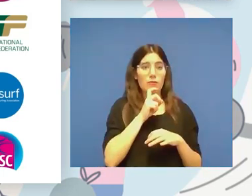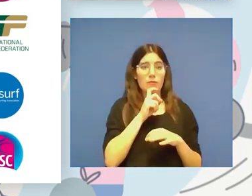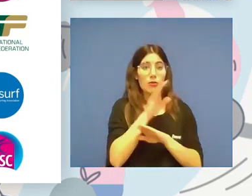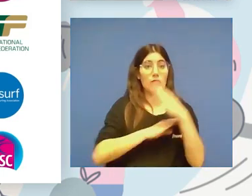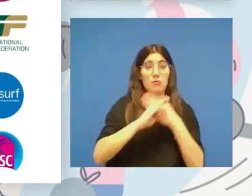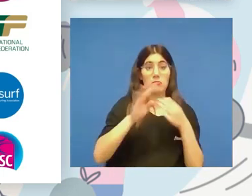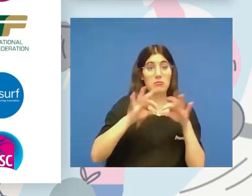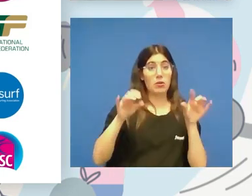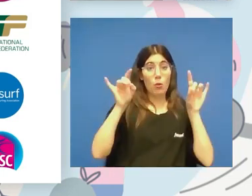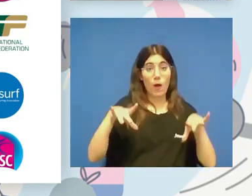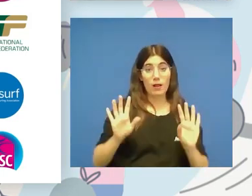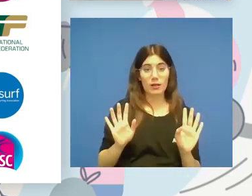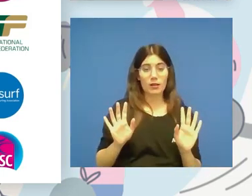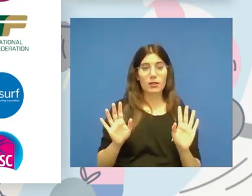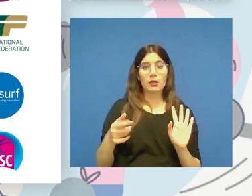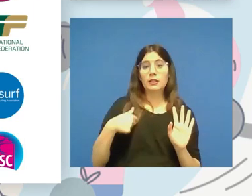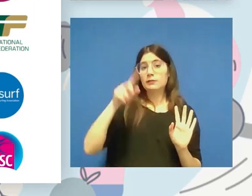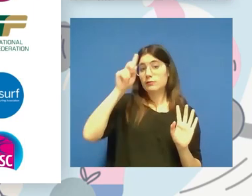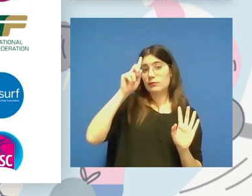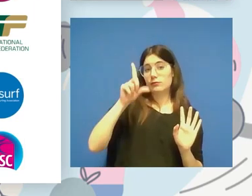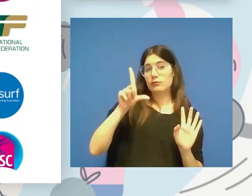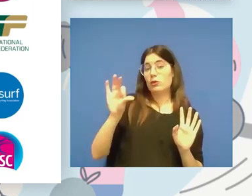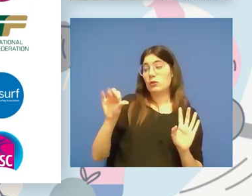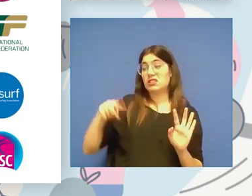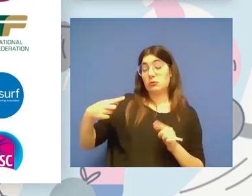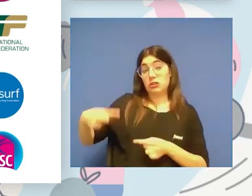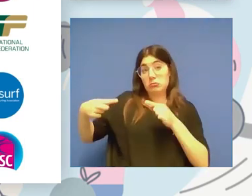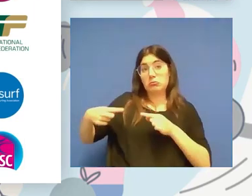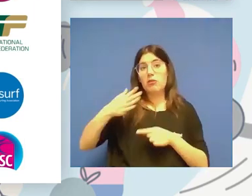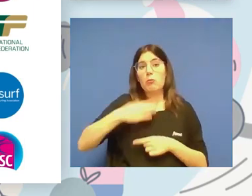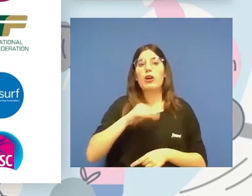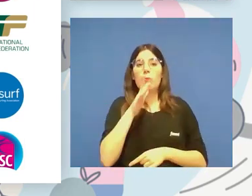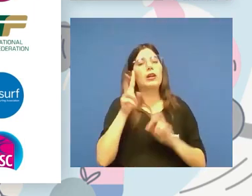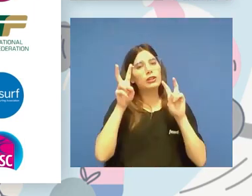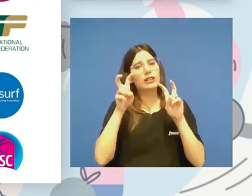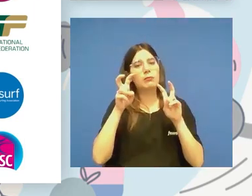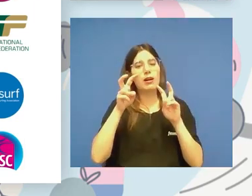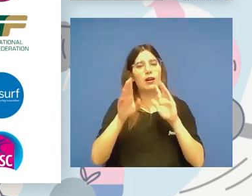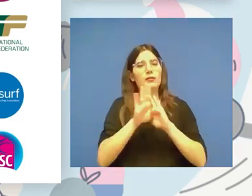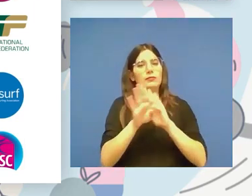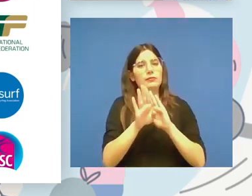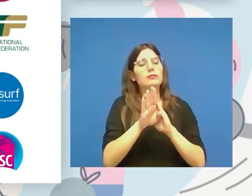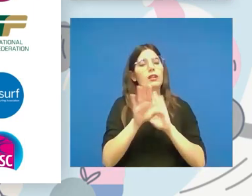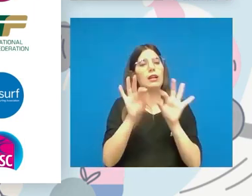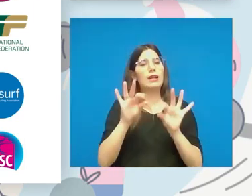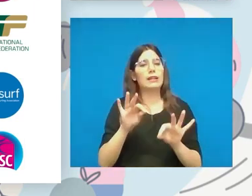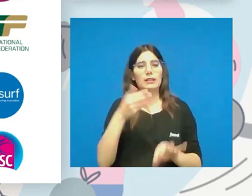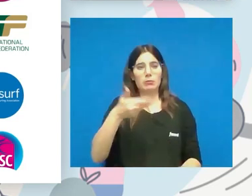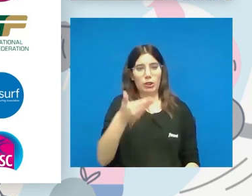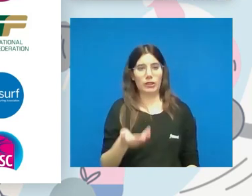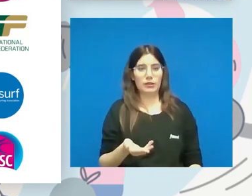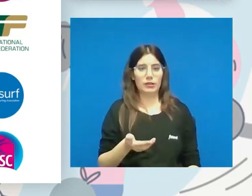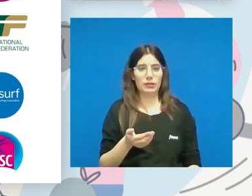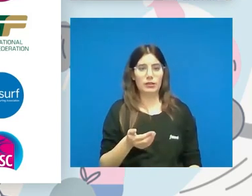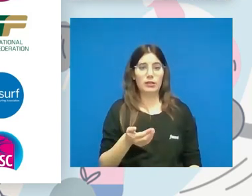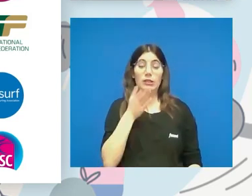paralímpico. Y yo no sé, Luis, lo vamos a discutir, pero yo creo que va un poco por ahí en alguna de las tendencias a la hora de elegir. Y eso, a